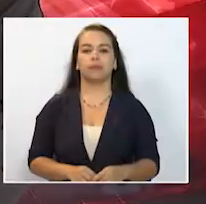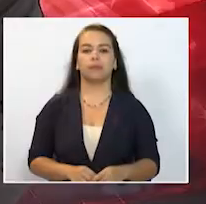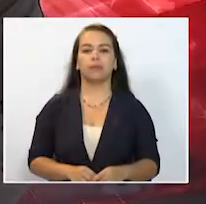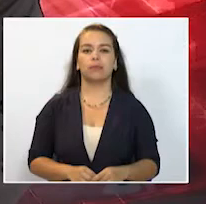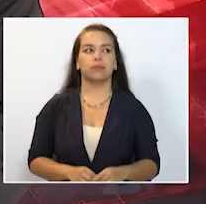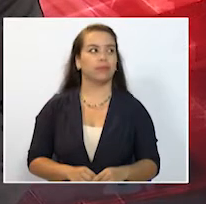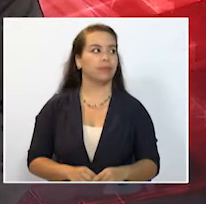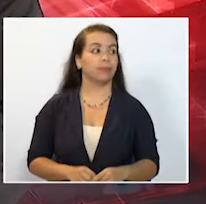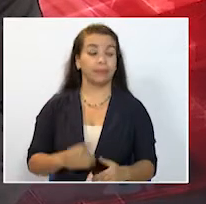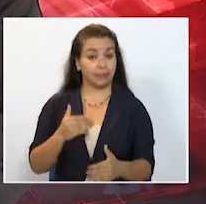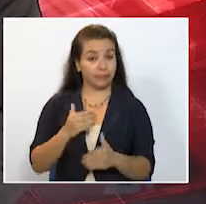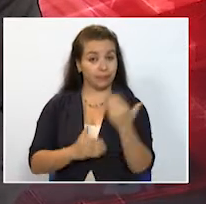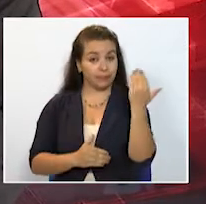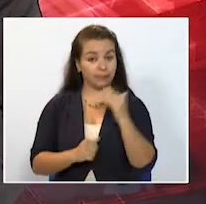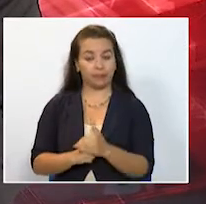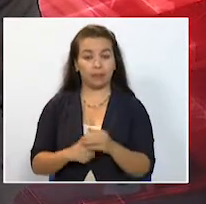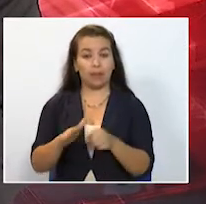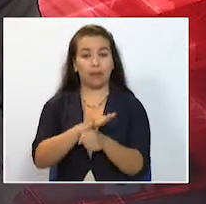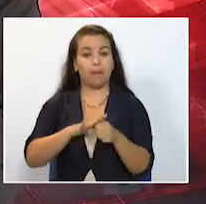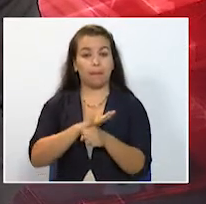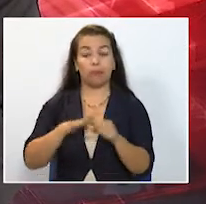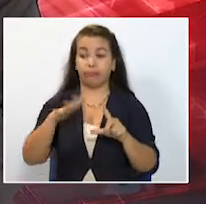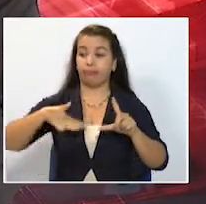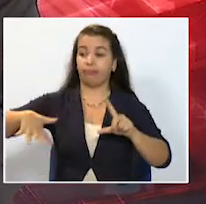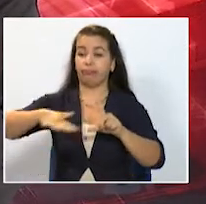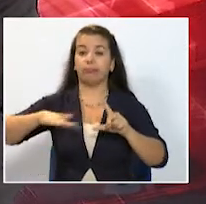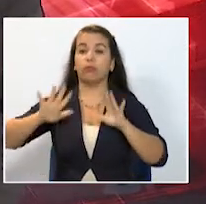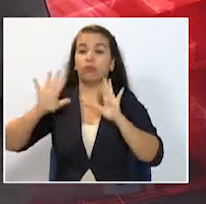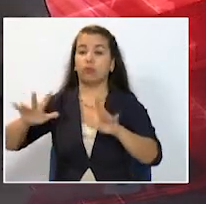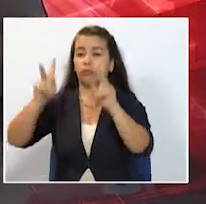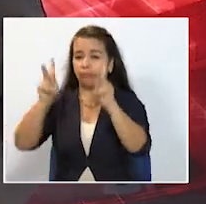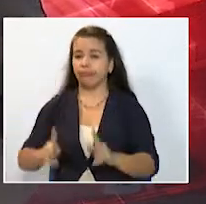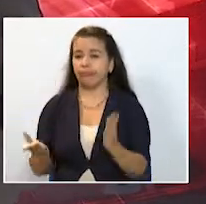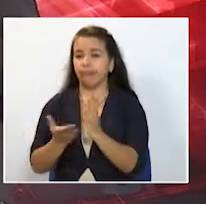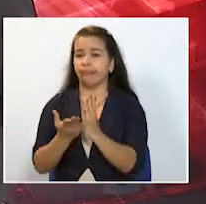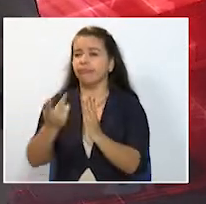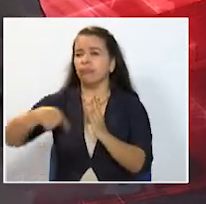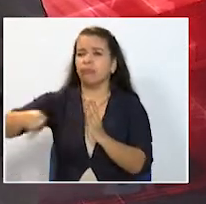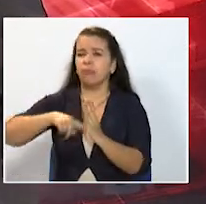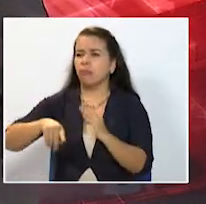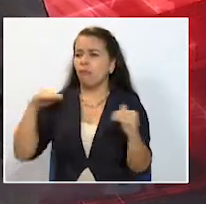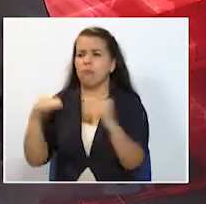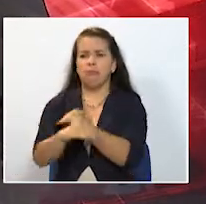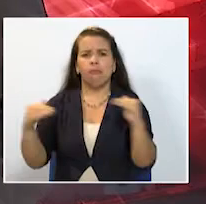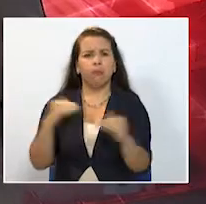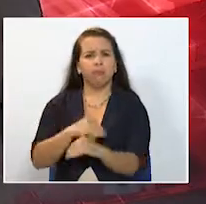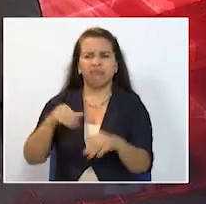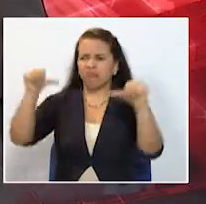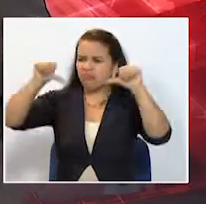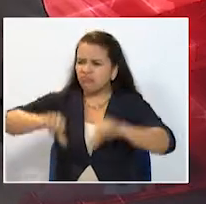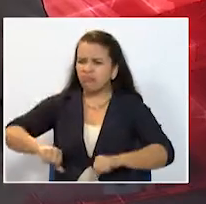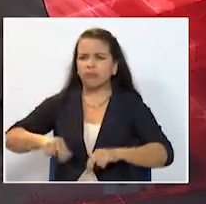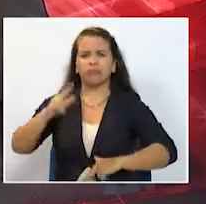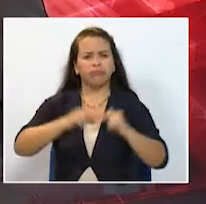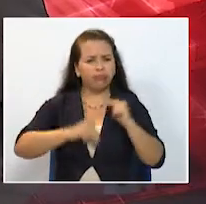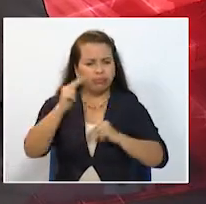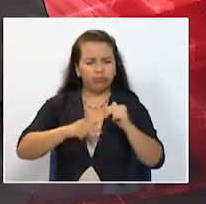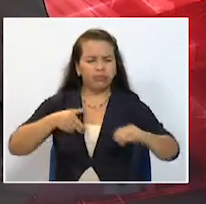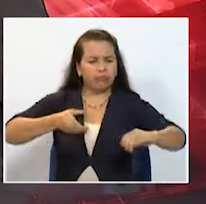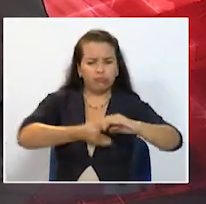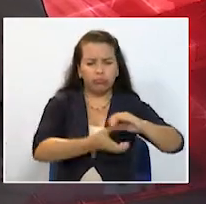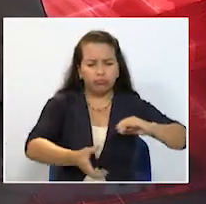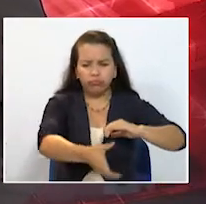Y comenzamos En el barrio Guadalupe de Dos Quebradas sus habitantes se quejan por el mal estado de sus vías luego de varias obras en la red de servicios